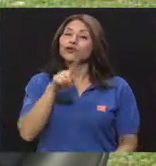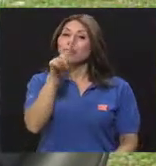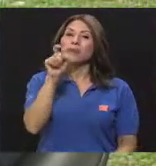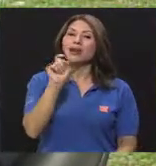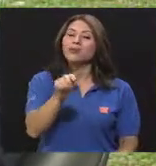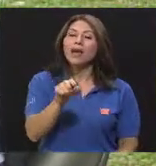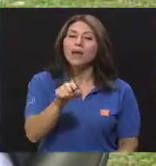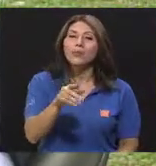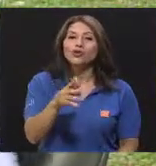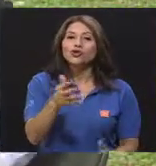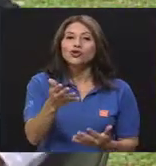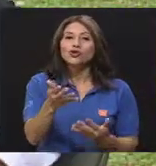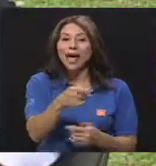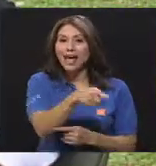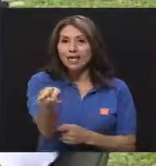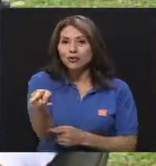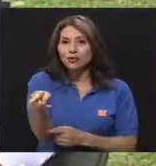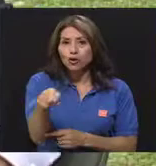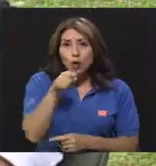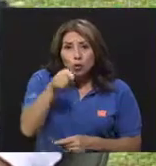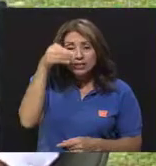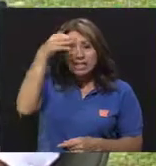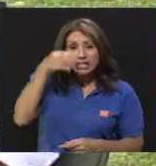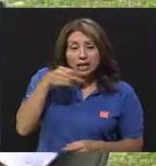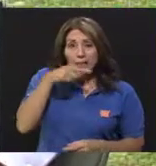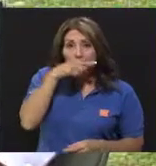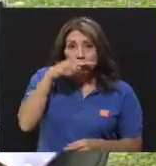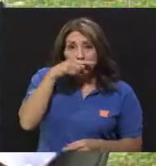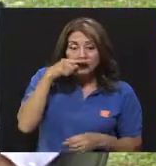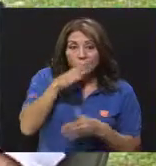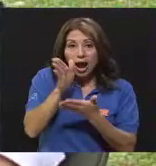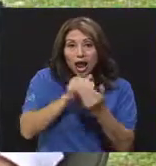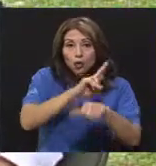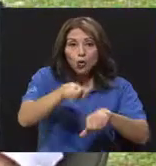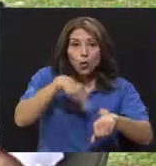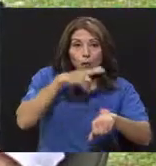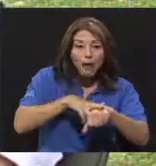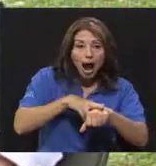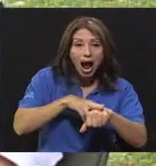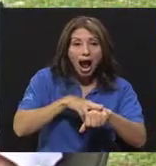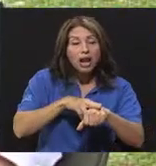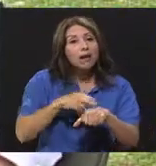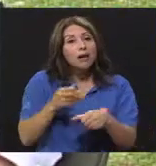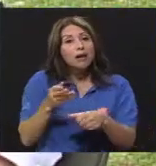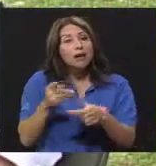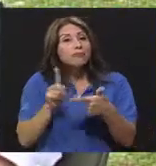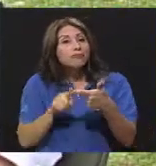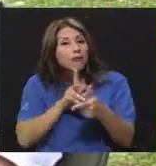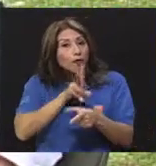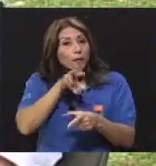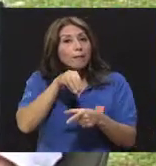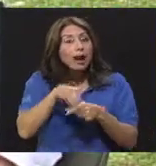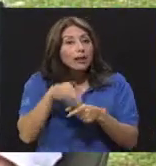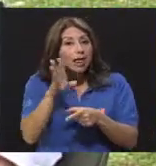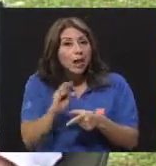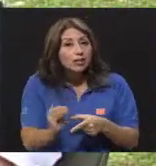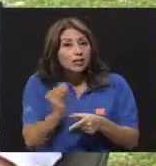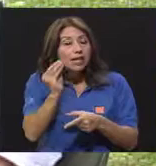les preguntamos alrededor de si lo consideran un evento normal. O forma parte de la adolescencia.